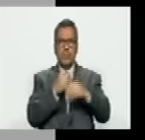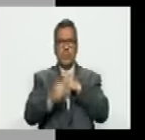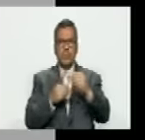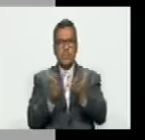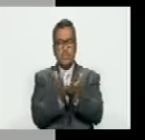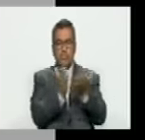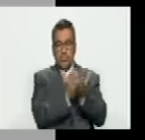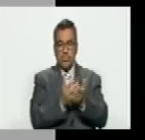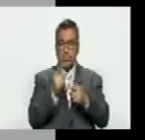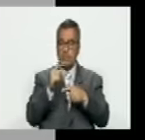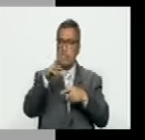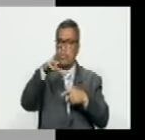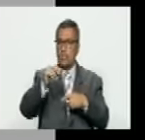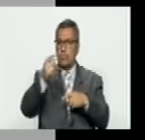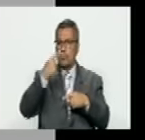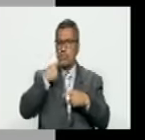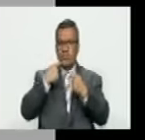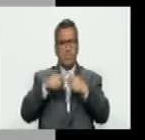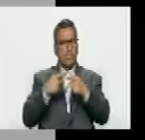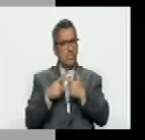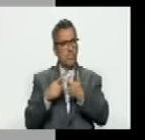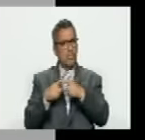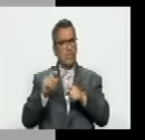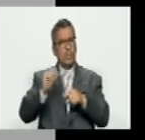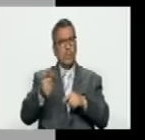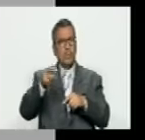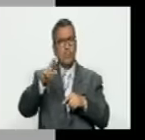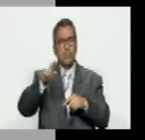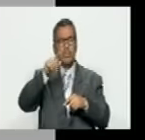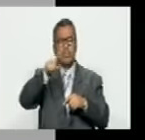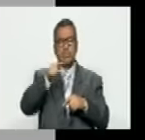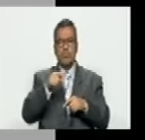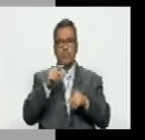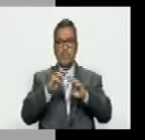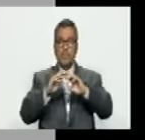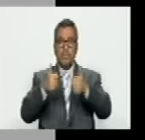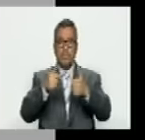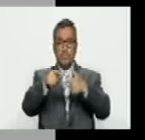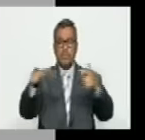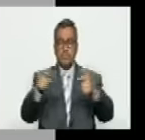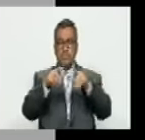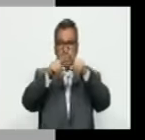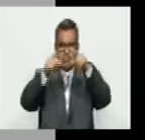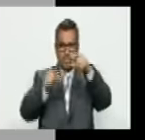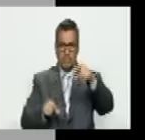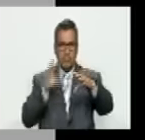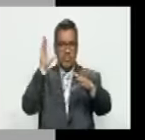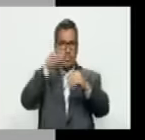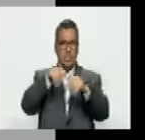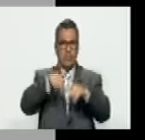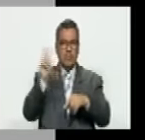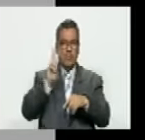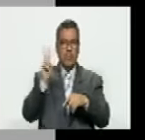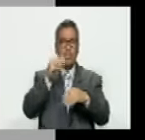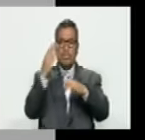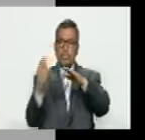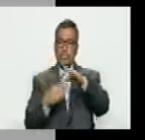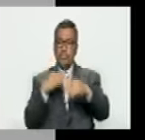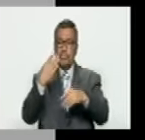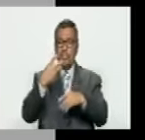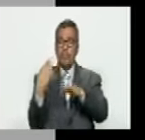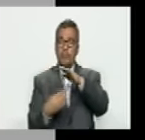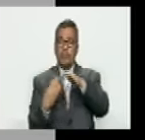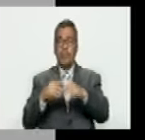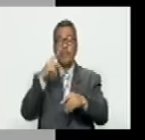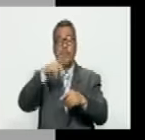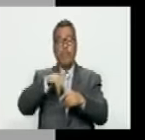estudiar el asunto es que no no importa que no esté el QR porque cuando tú agarras ese QR te vas al acta de resultados por Venezuela a la base de datos de